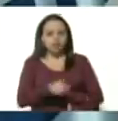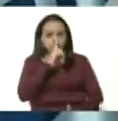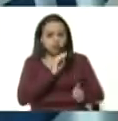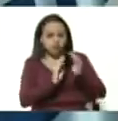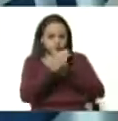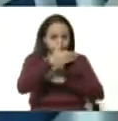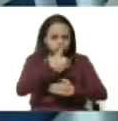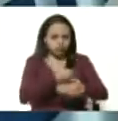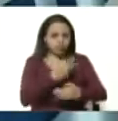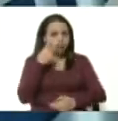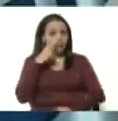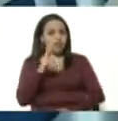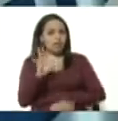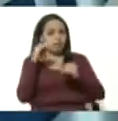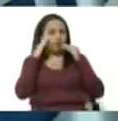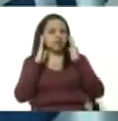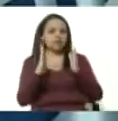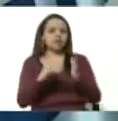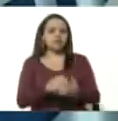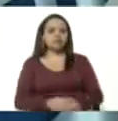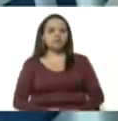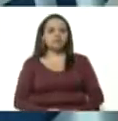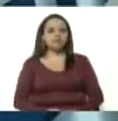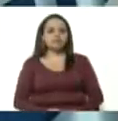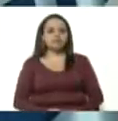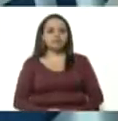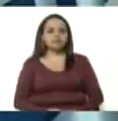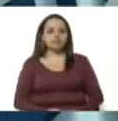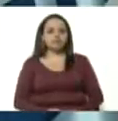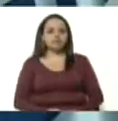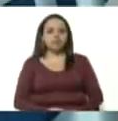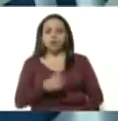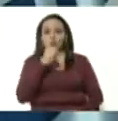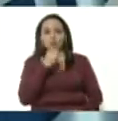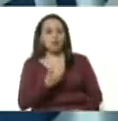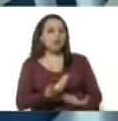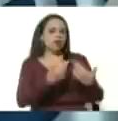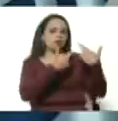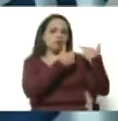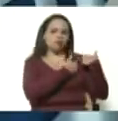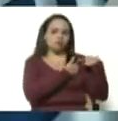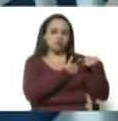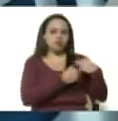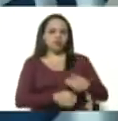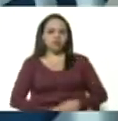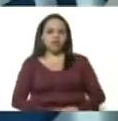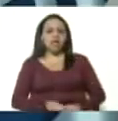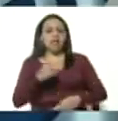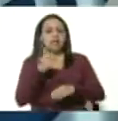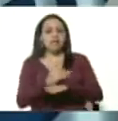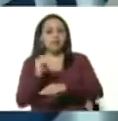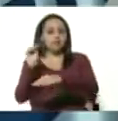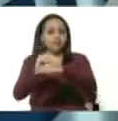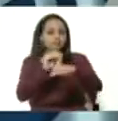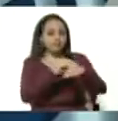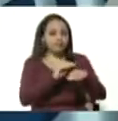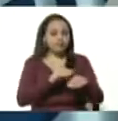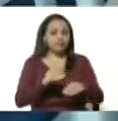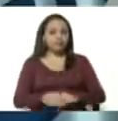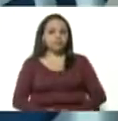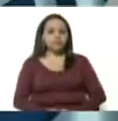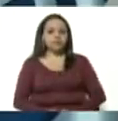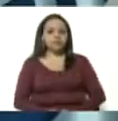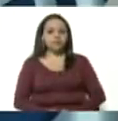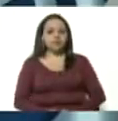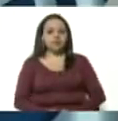veamos esto con atención tamaña y responsabilidad que tenemos que advertir que tenemos que alertar que